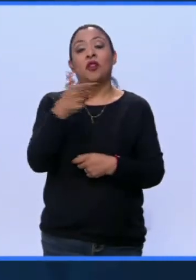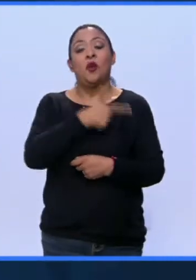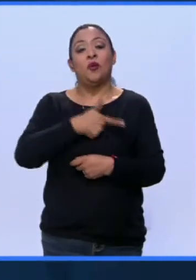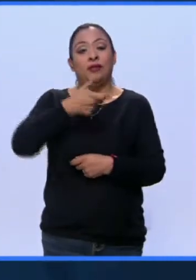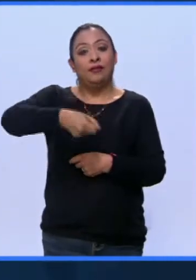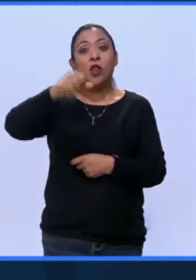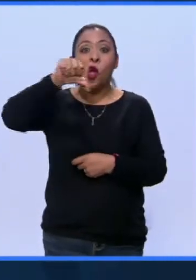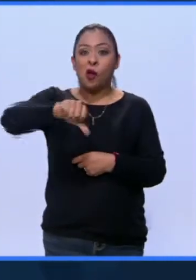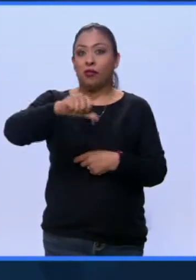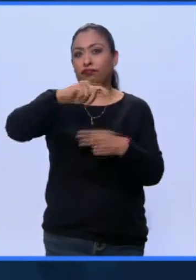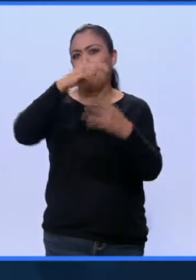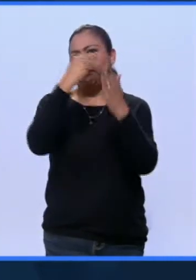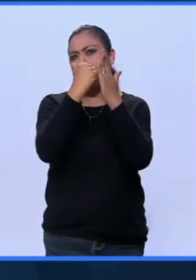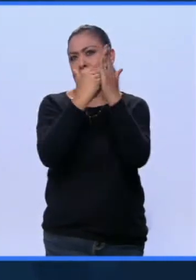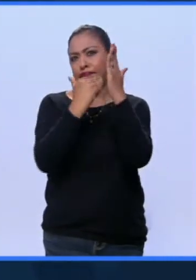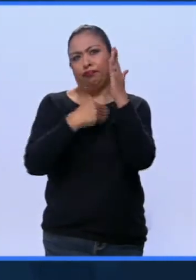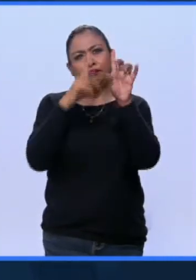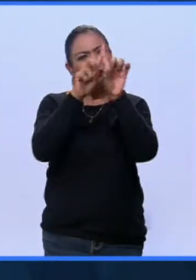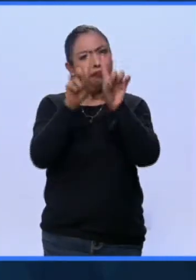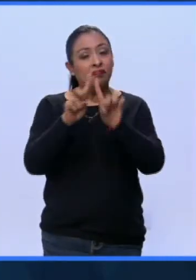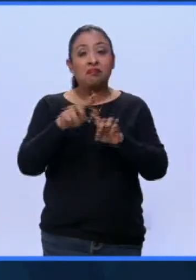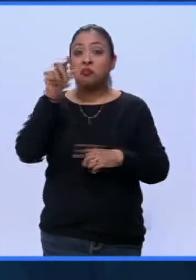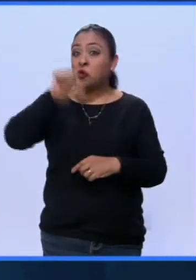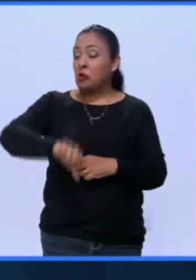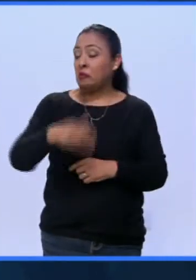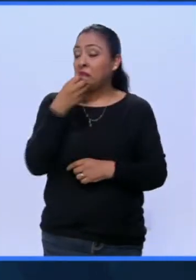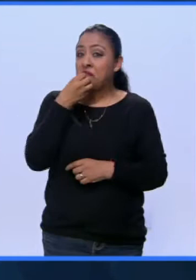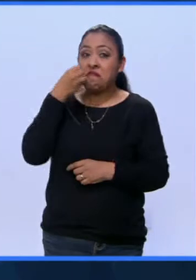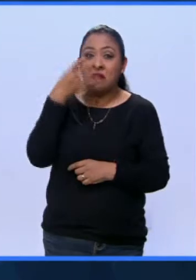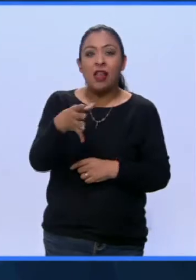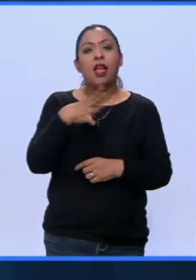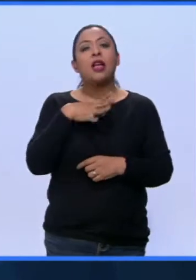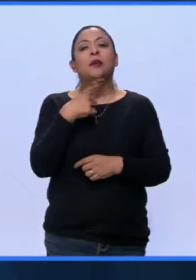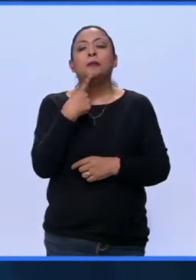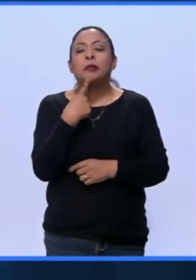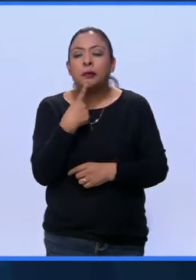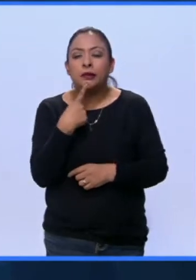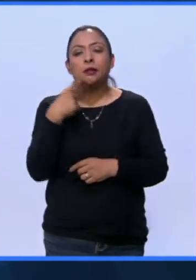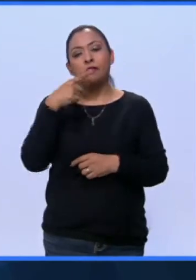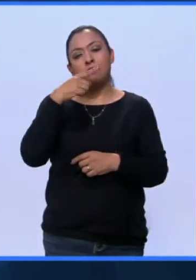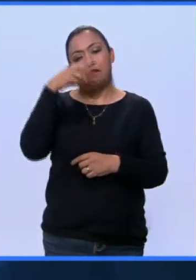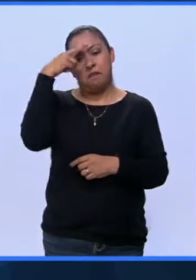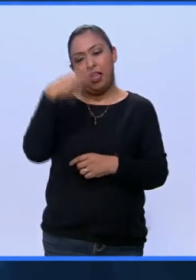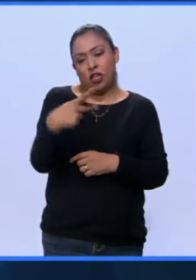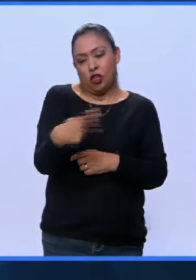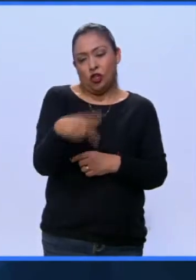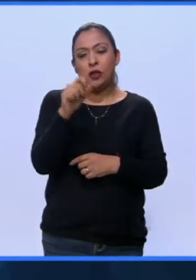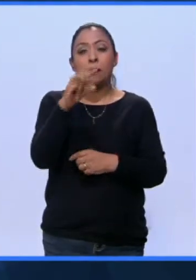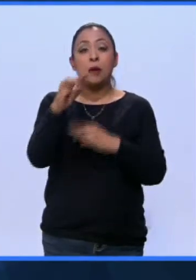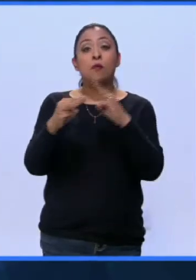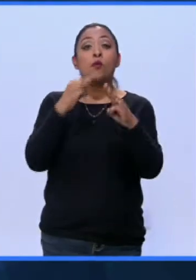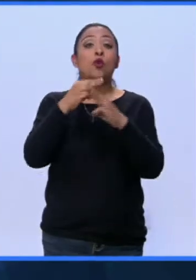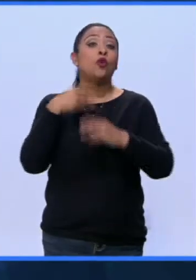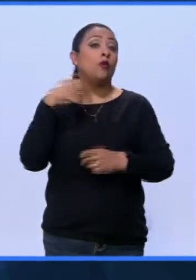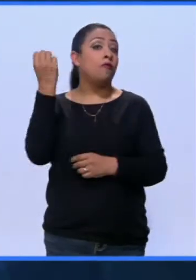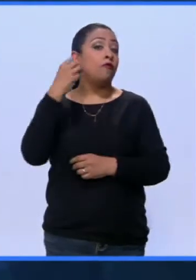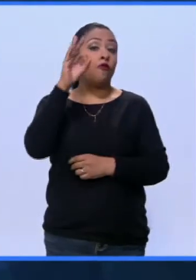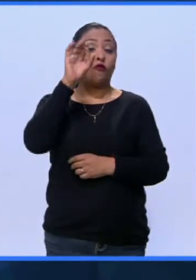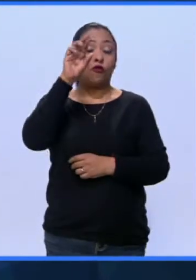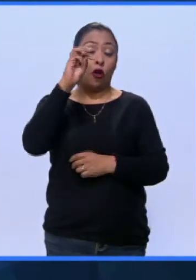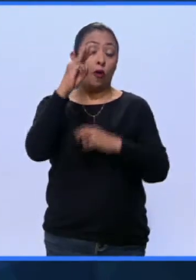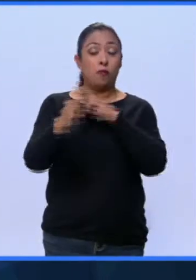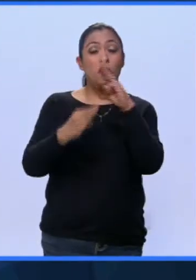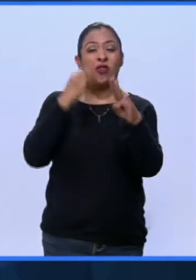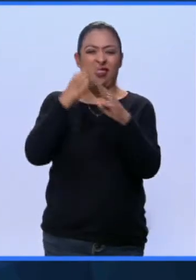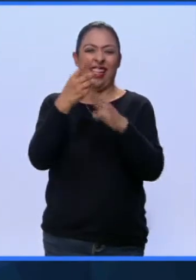variado, muy rico, donde vamos a estar platicando... Está buenísimo el programa de hoy, Rafa. ...de sabores de México y el mundo. El Foro Mundial de la Gastronomía Mexicana,